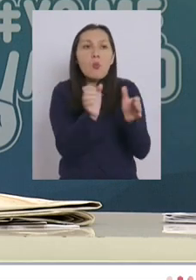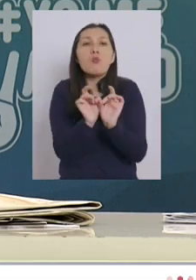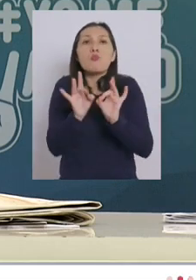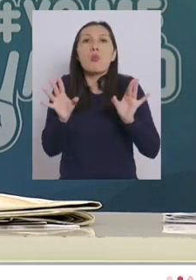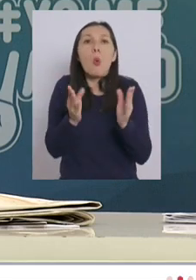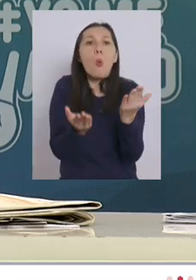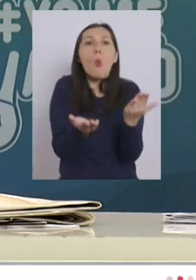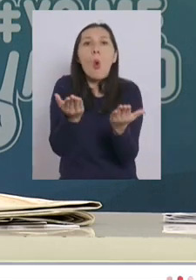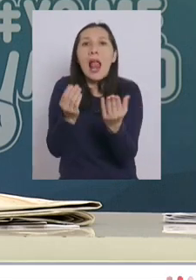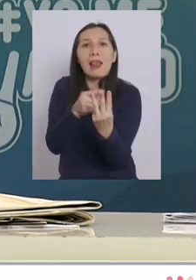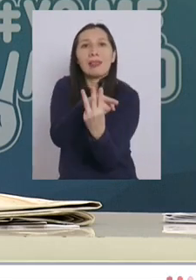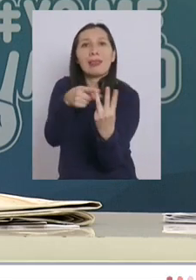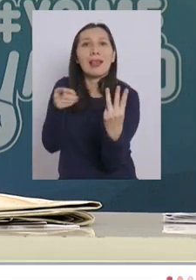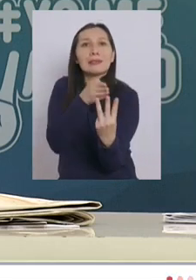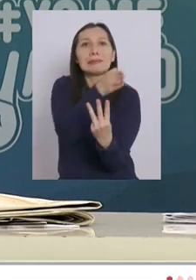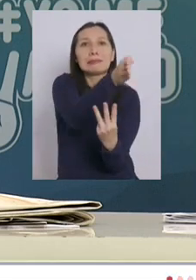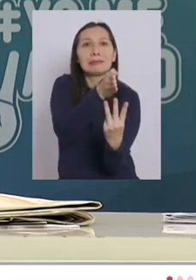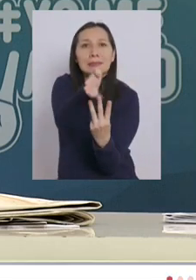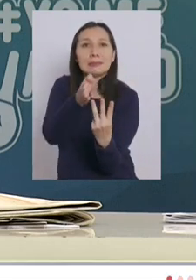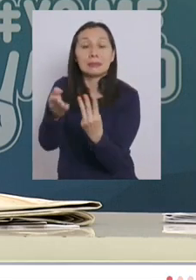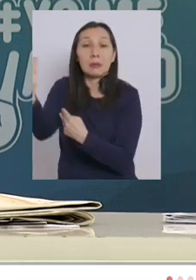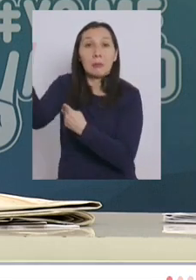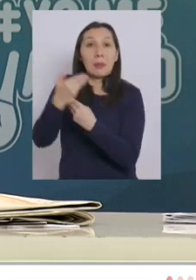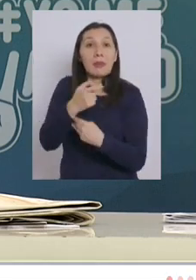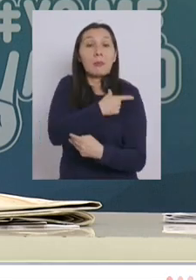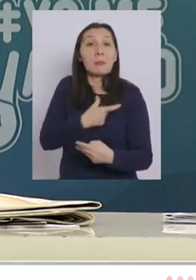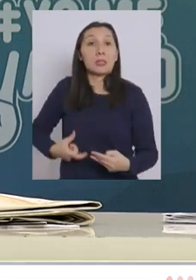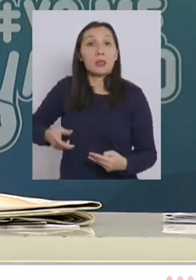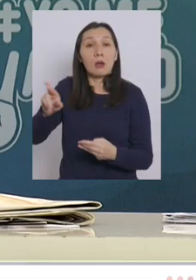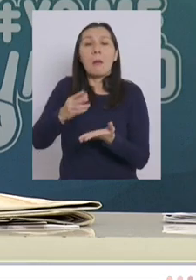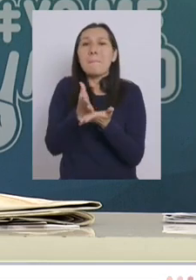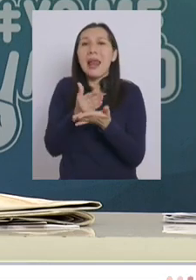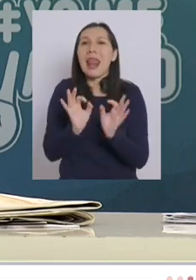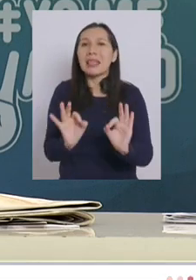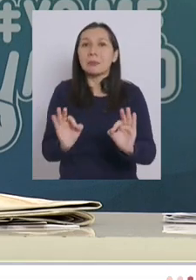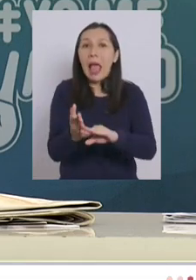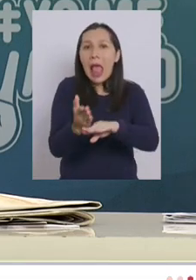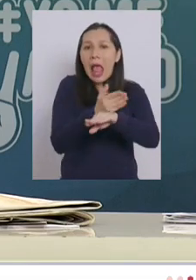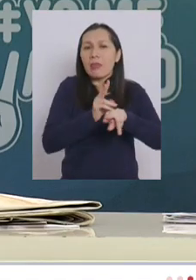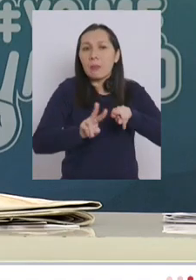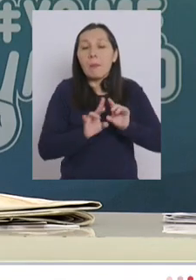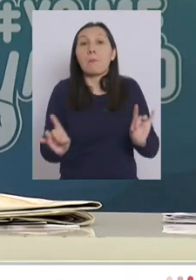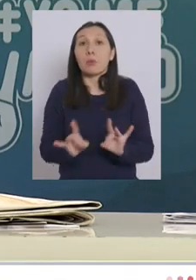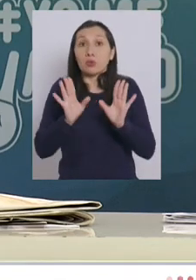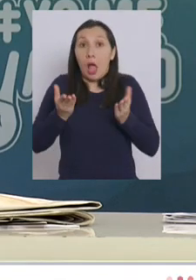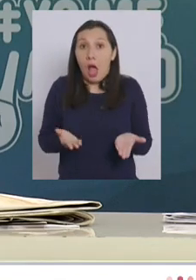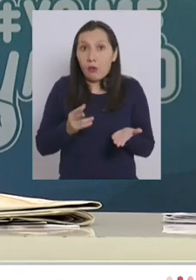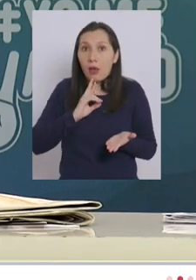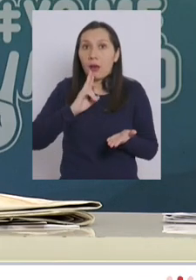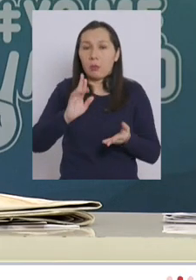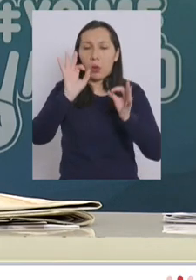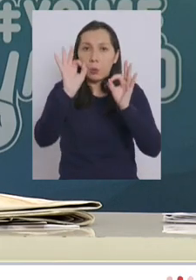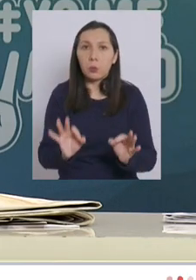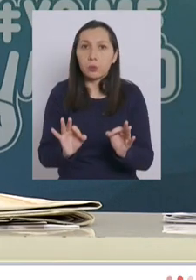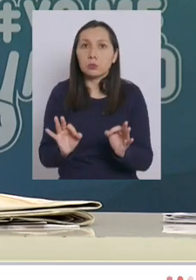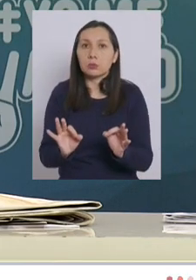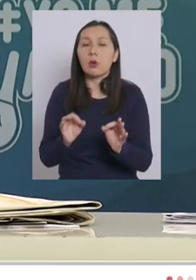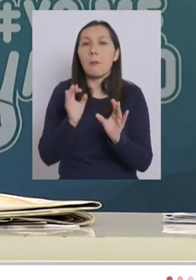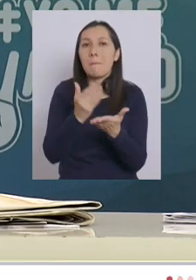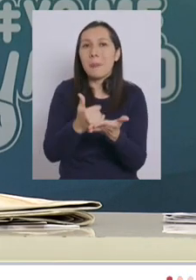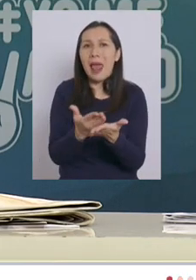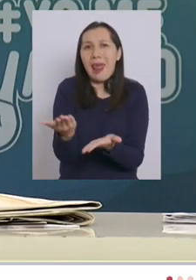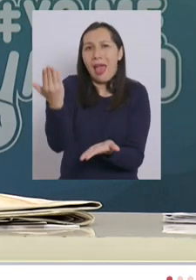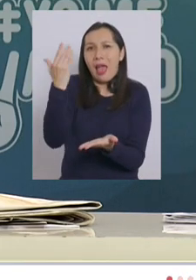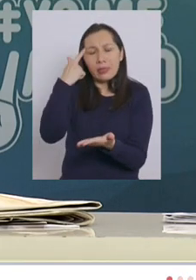eso a petición del presidente de la república justamente se hizo un plan especial bueno estamos respondiendo ante ese plan